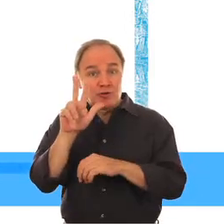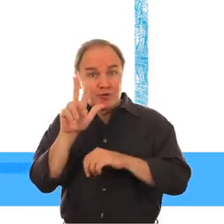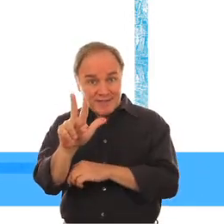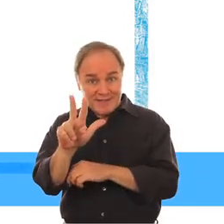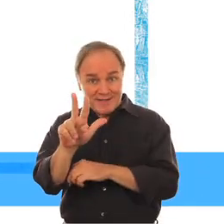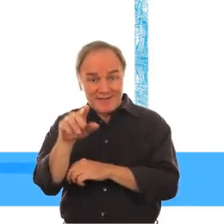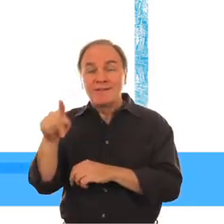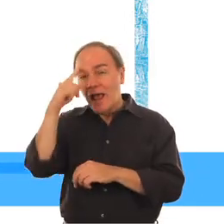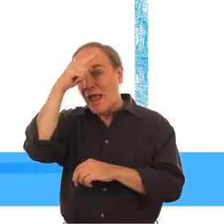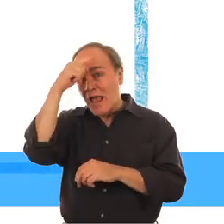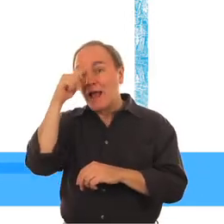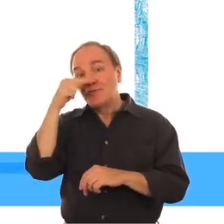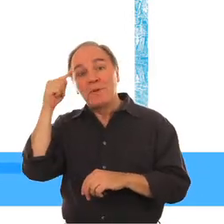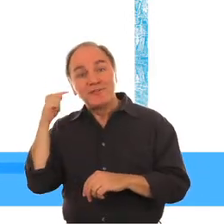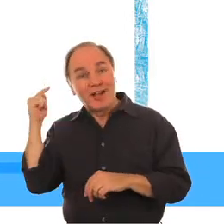años, Azerbaiyán